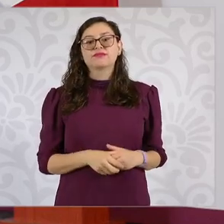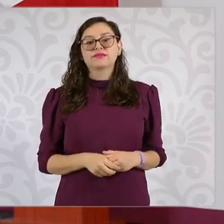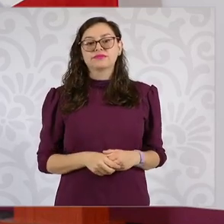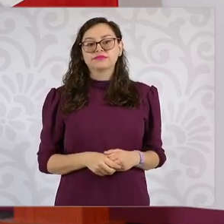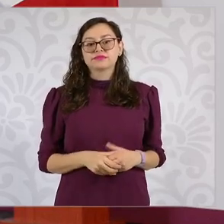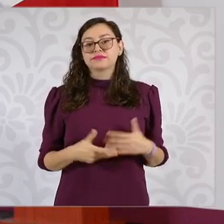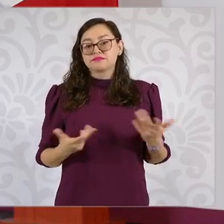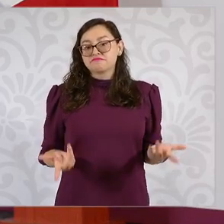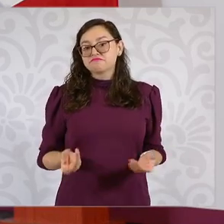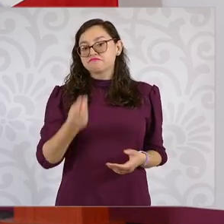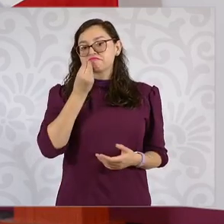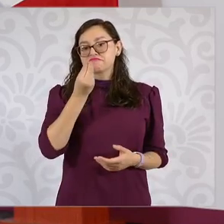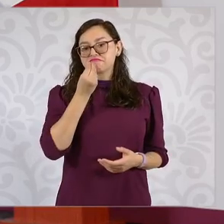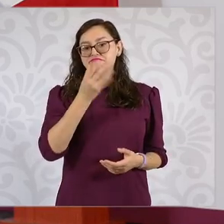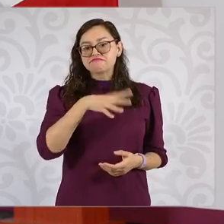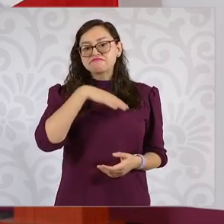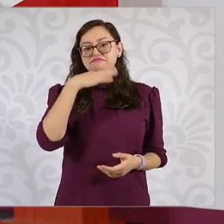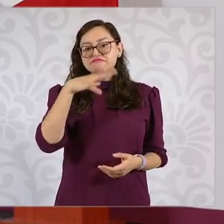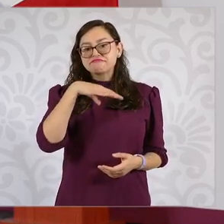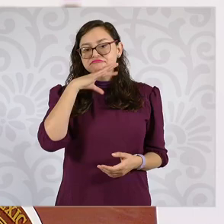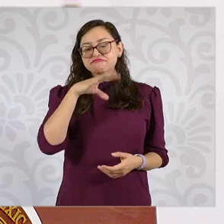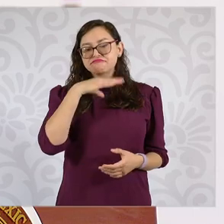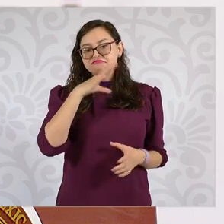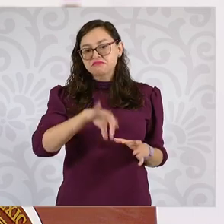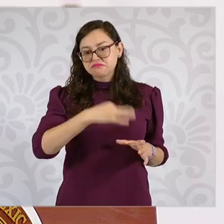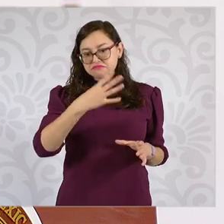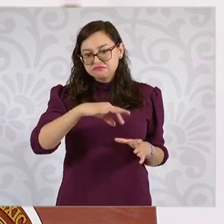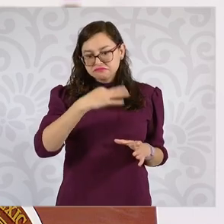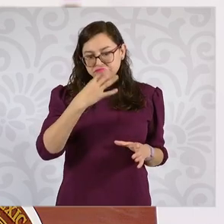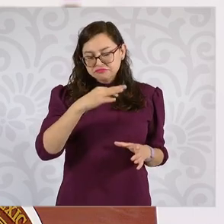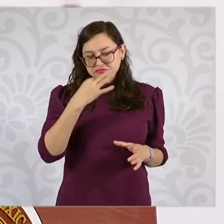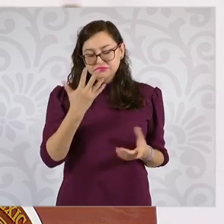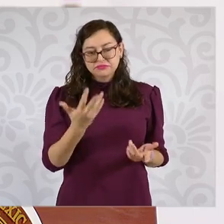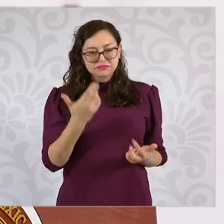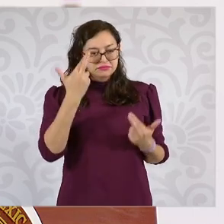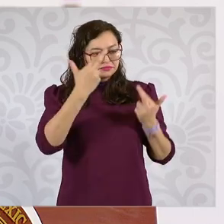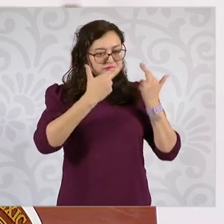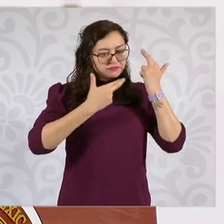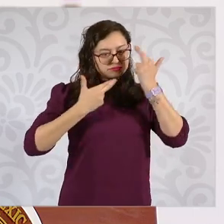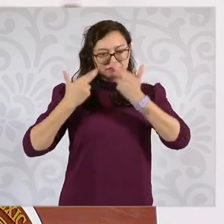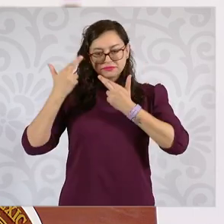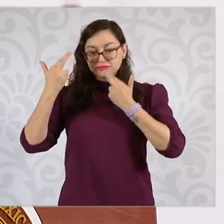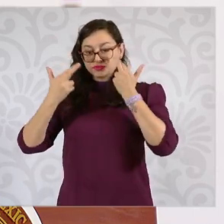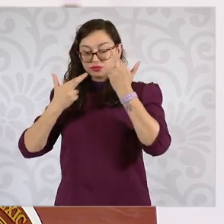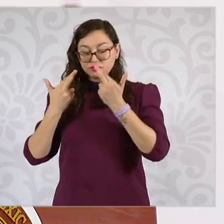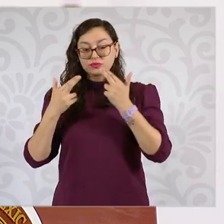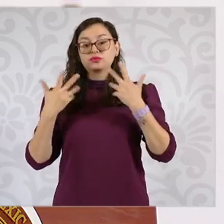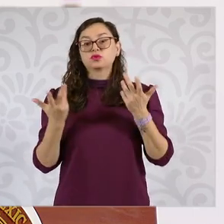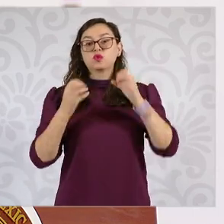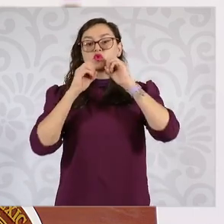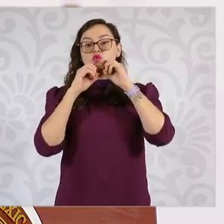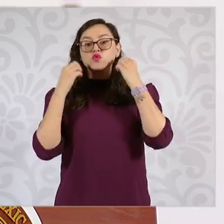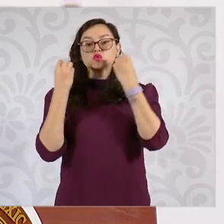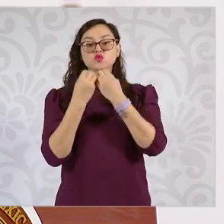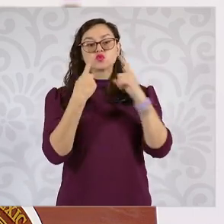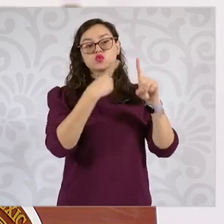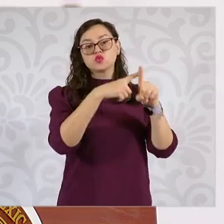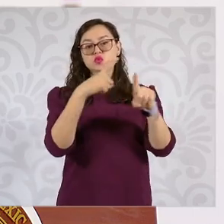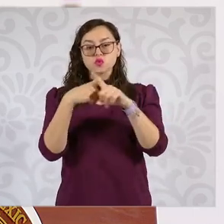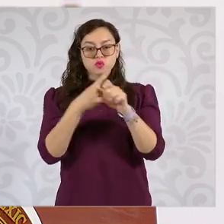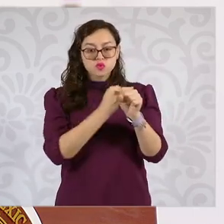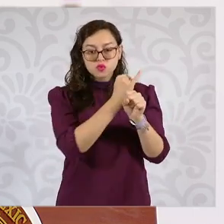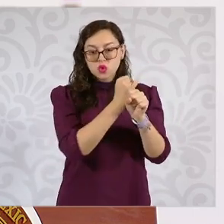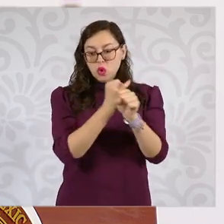conocida como chatarra. Un estudio que realizaron organizaciones revela que en el